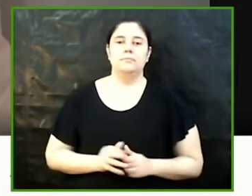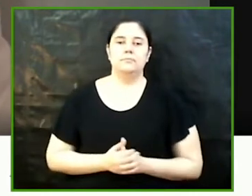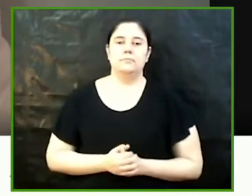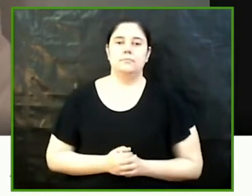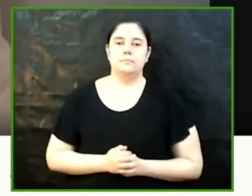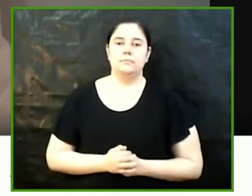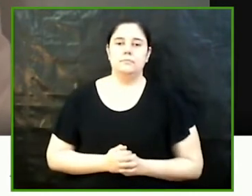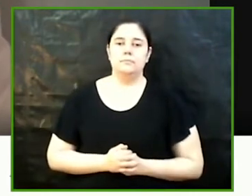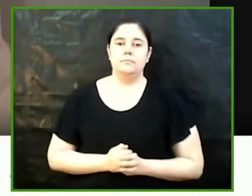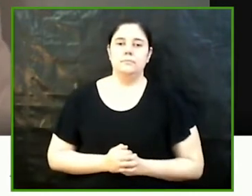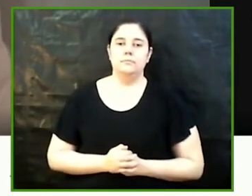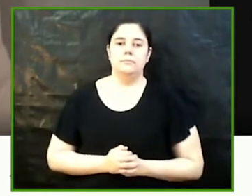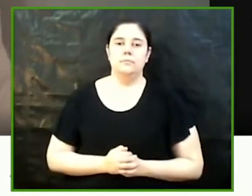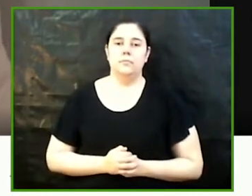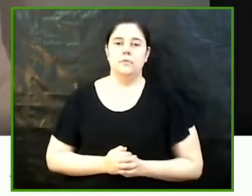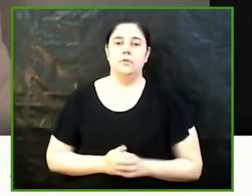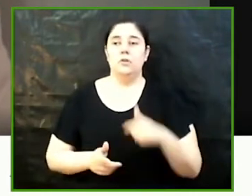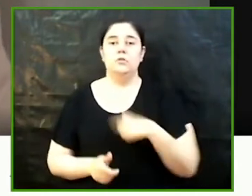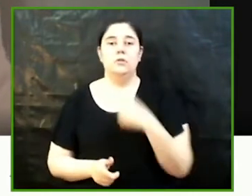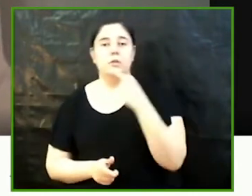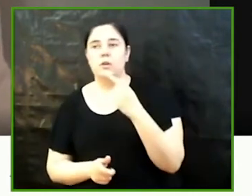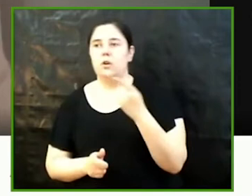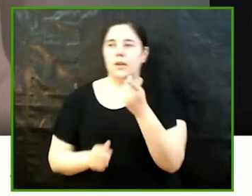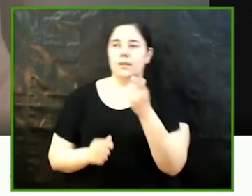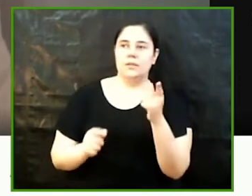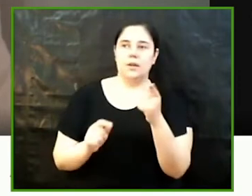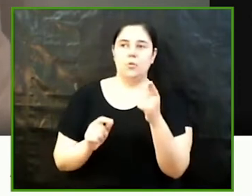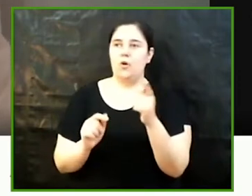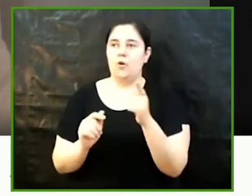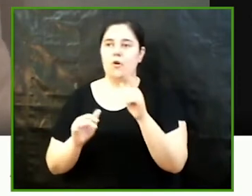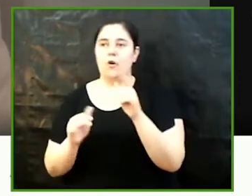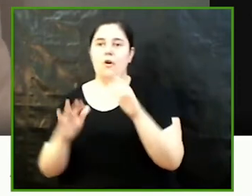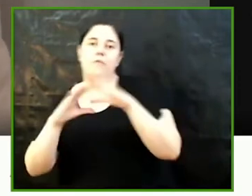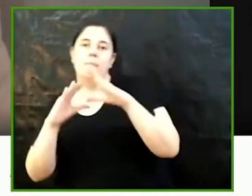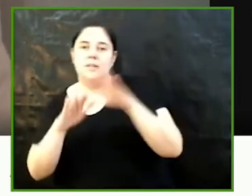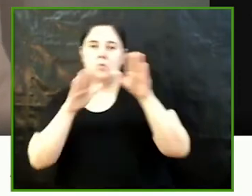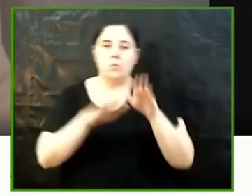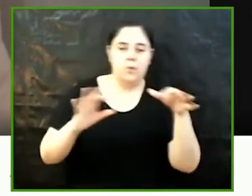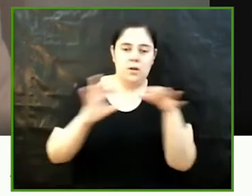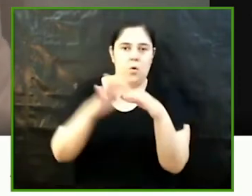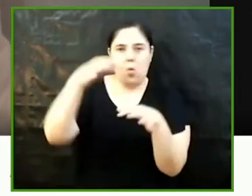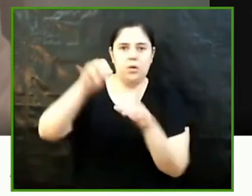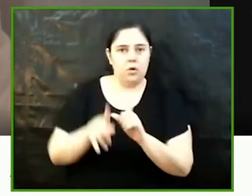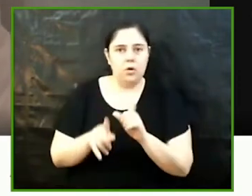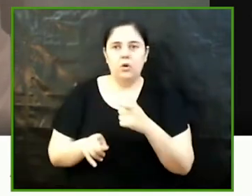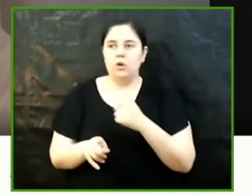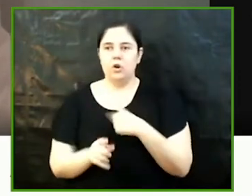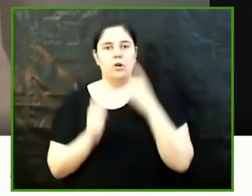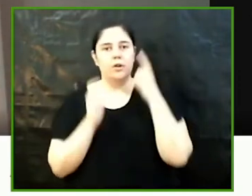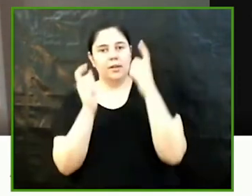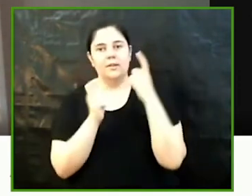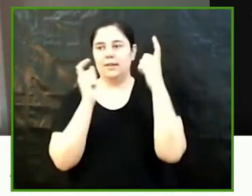postular por una manera única y universal de entender esta relación lo que he tratado de observar es desde múltiples